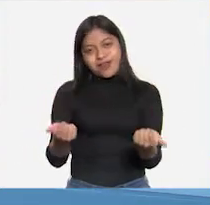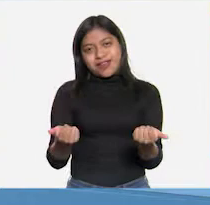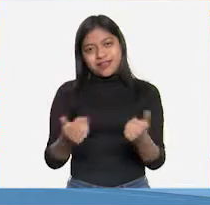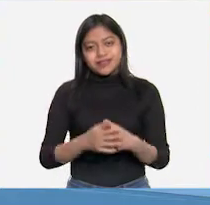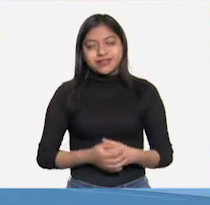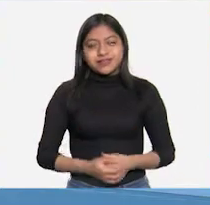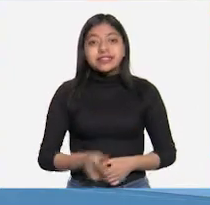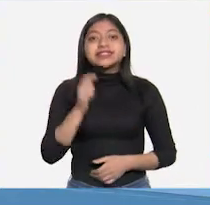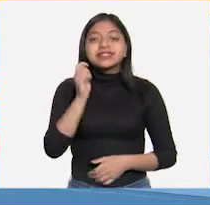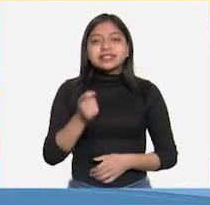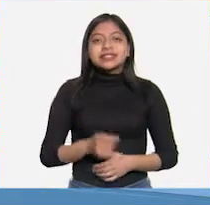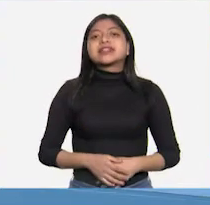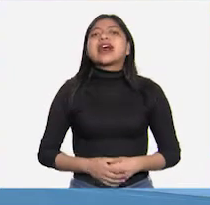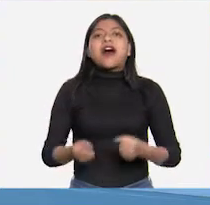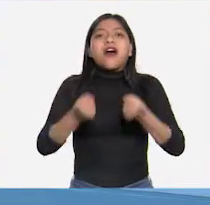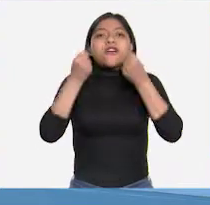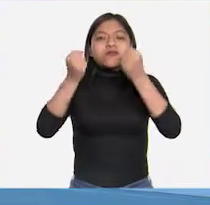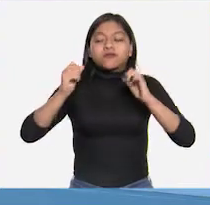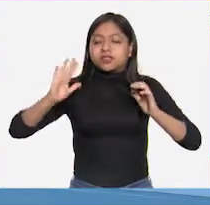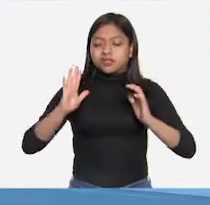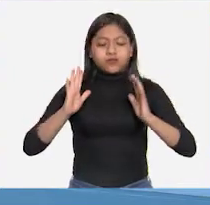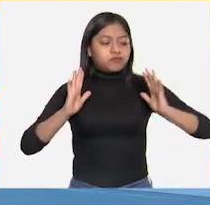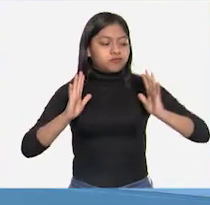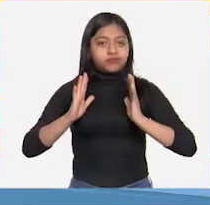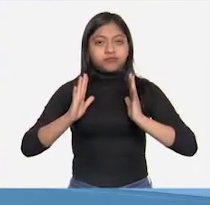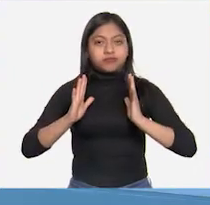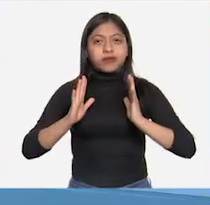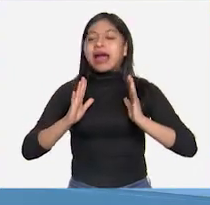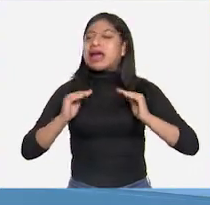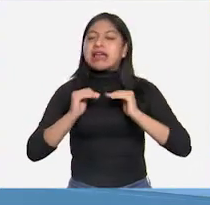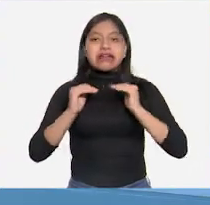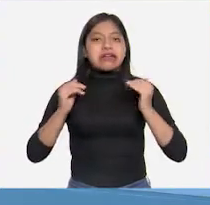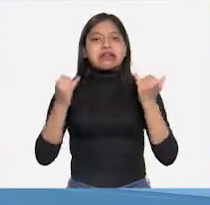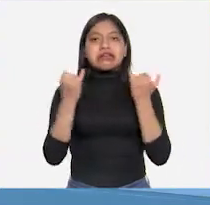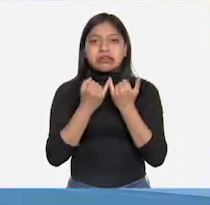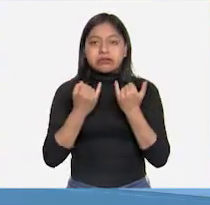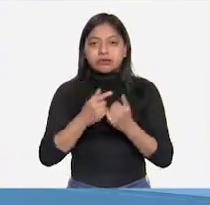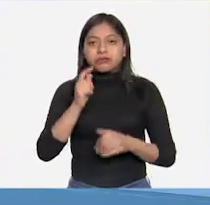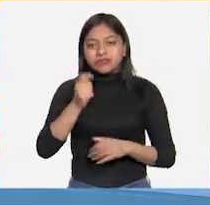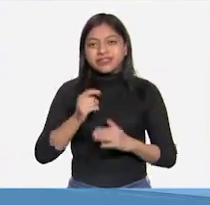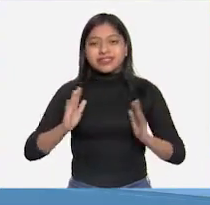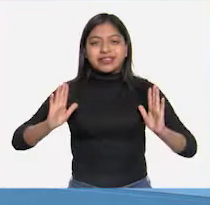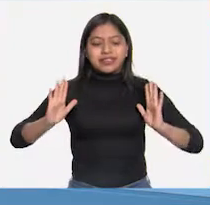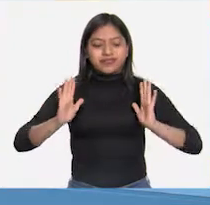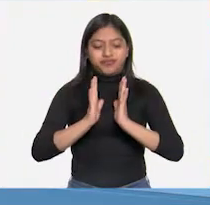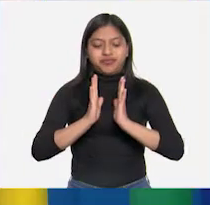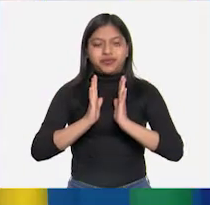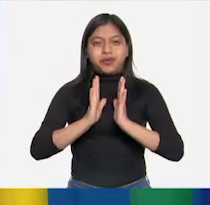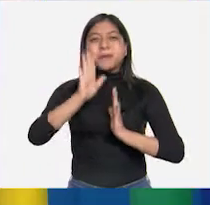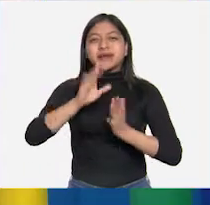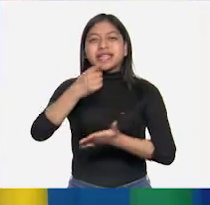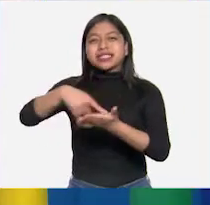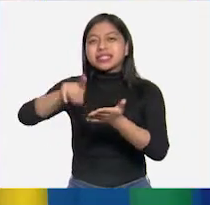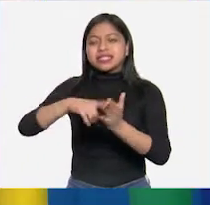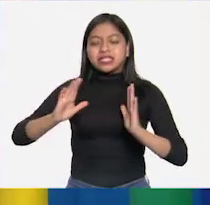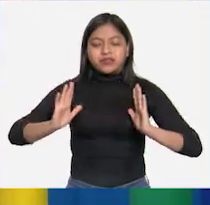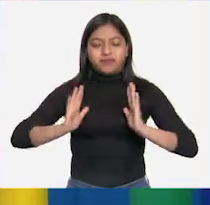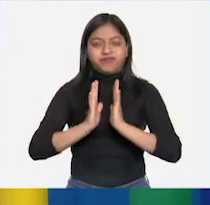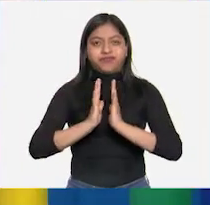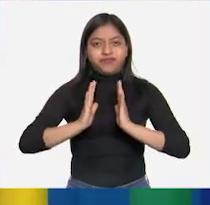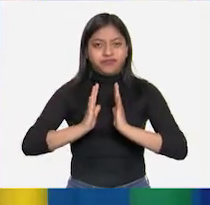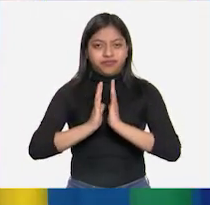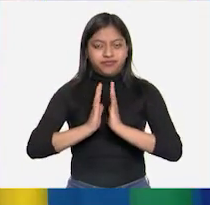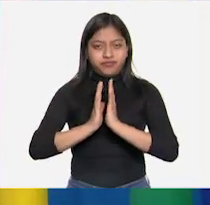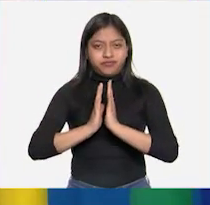Esto se debe a que la fuerza ejercida por una mano es cancelada por la otra. Así es, exactamente.